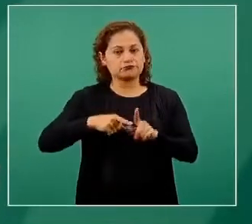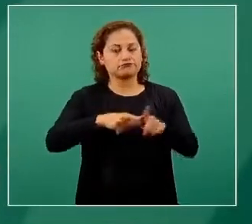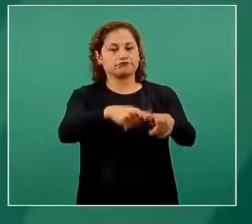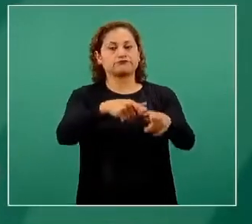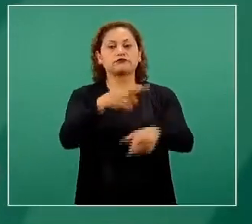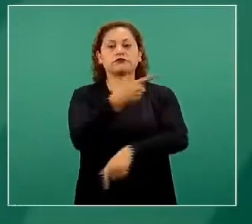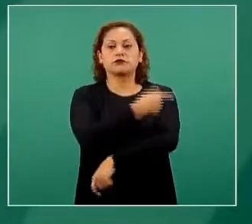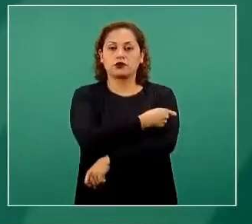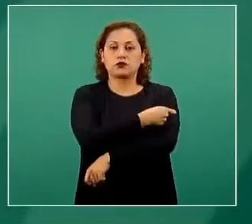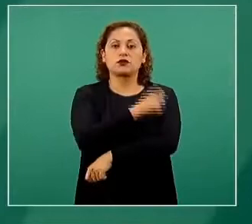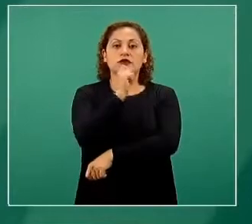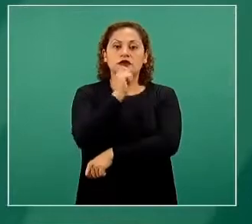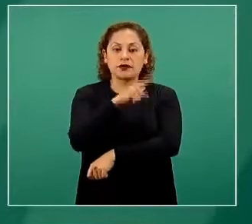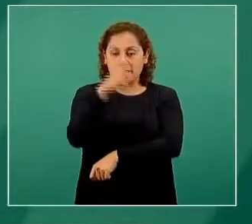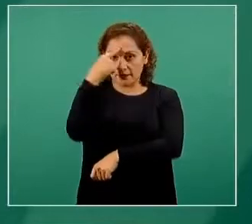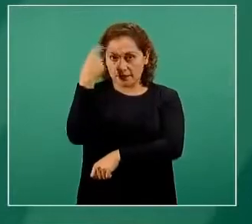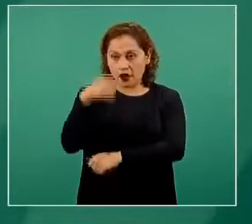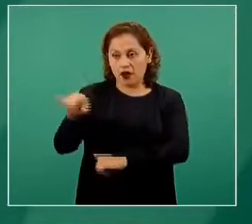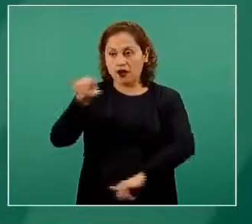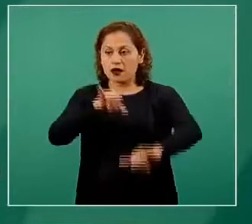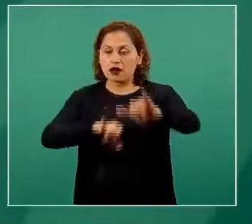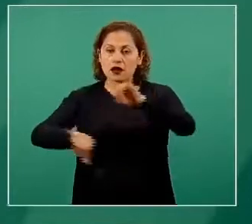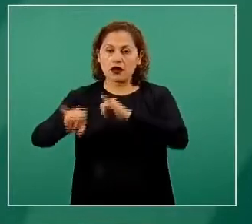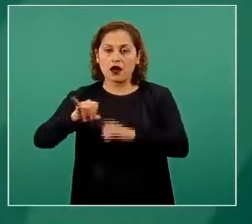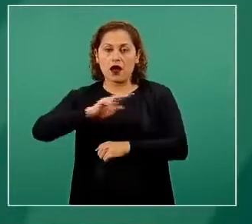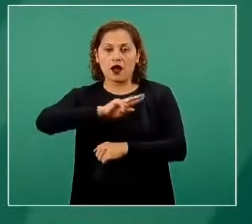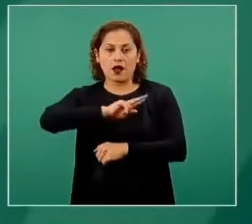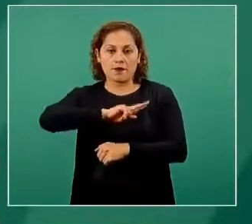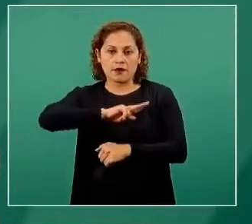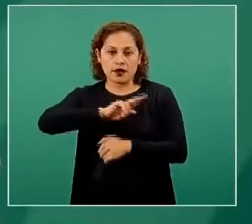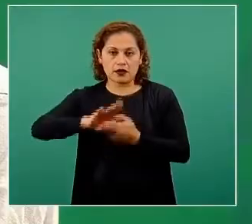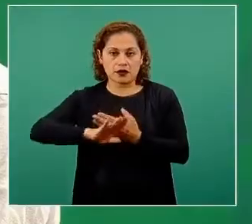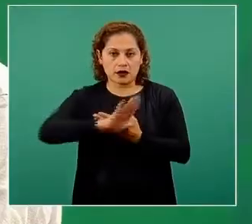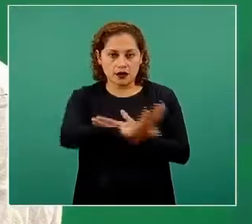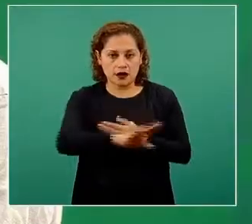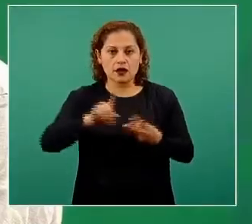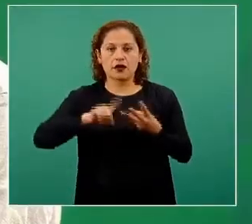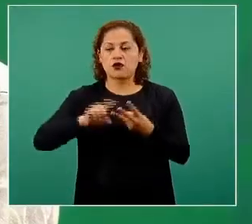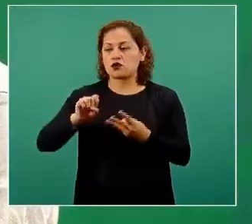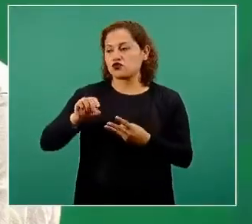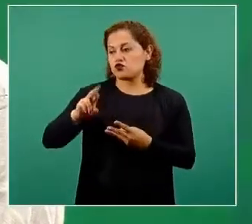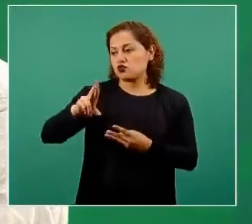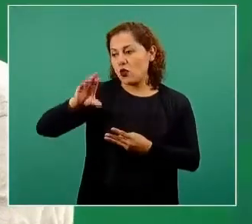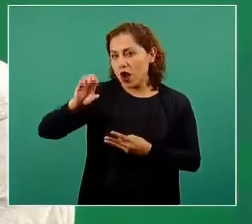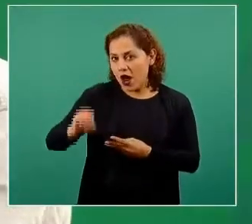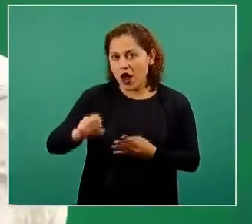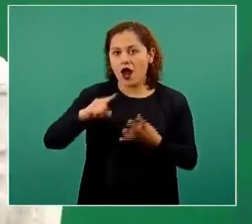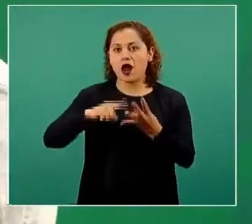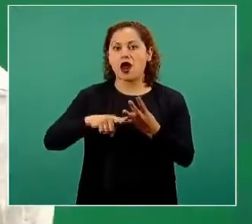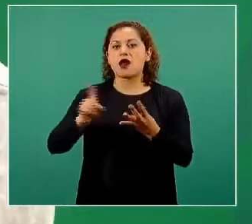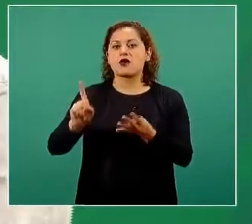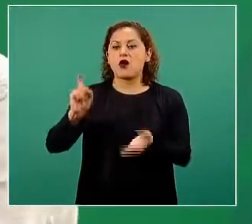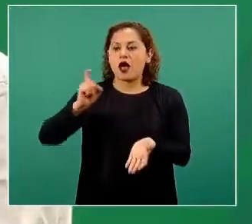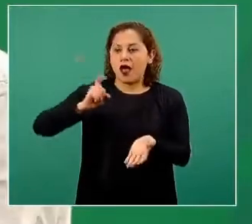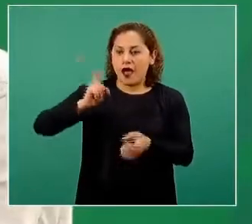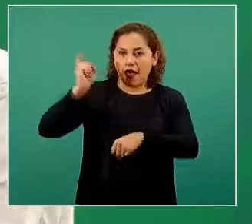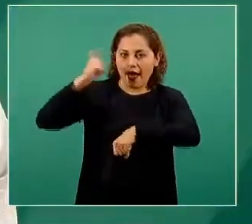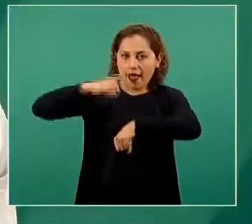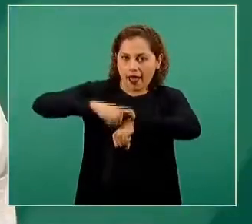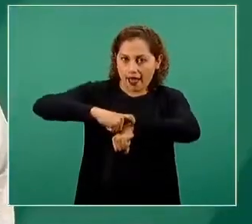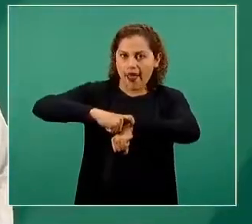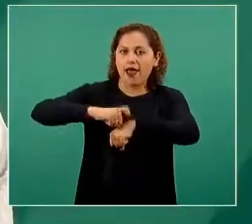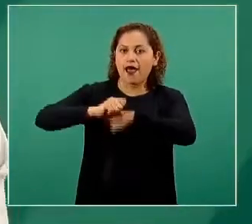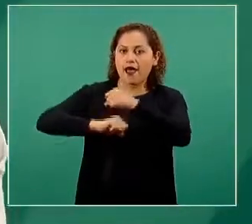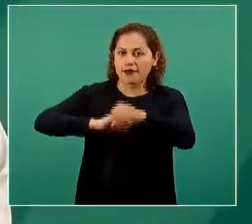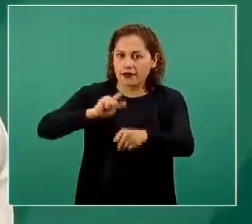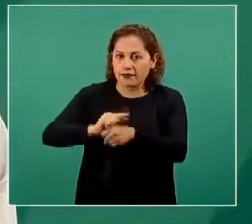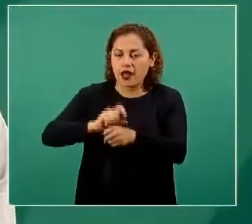para la producción de antivenenos y sueros, de tratamiento para personas que reciben picaduras de alacrán, picaduras de serpiente,